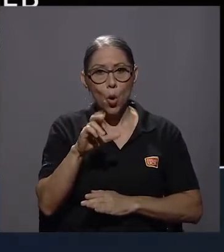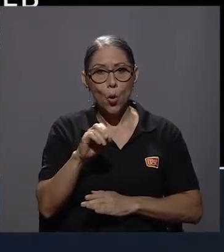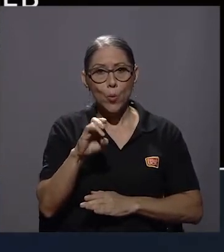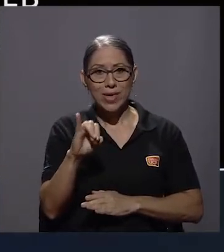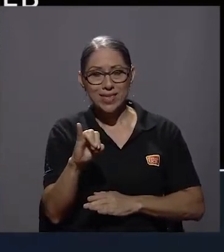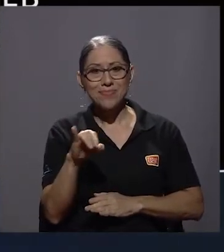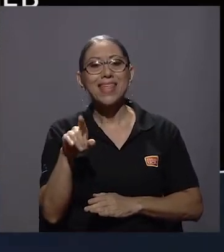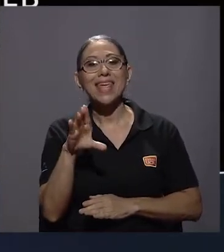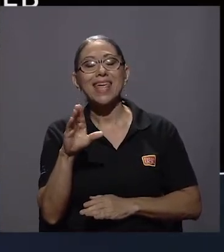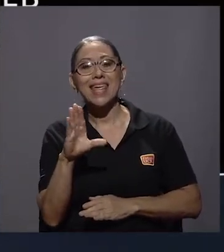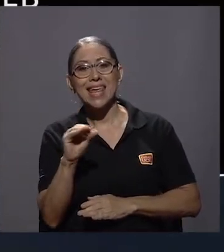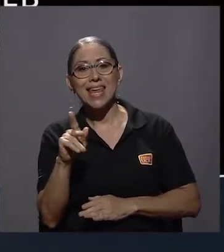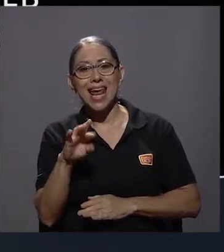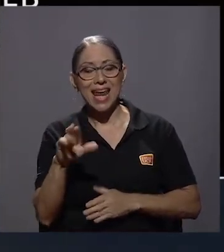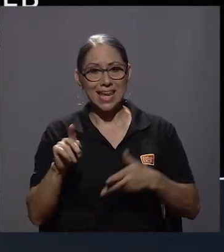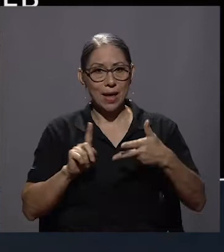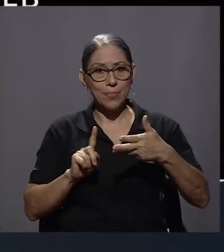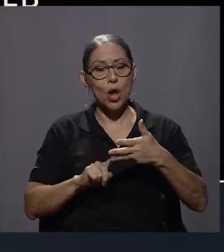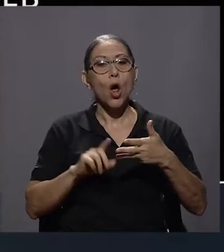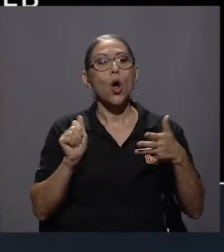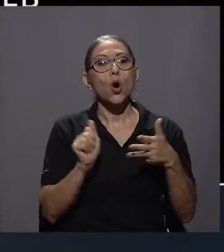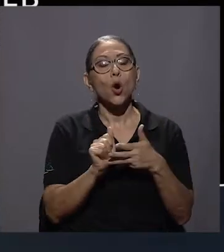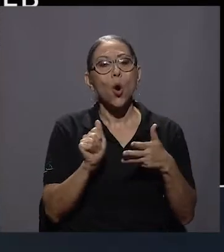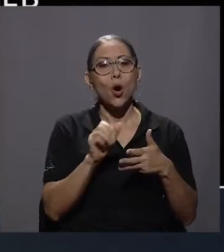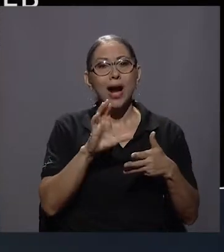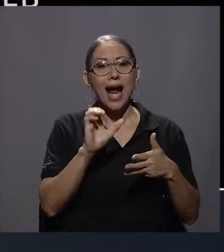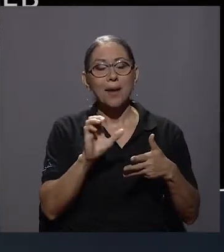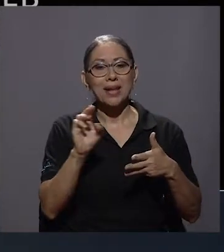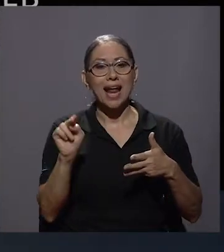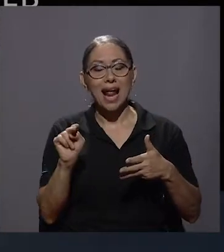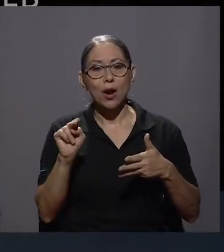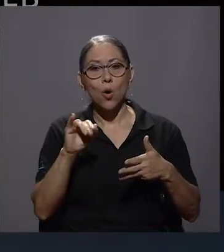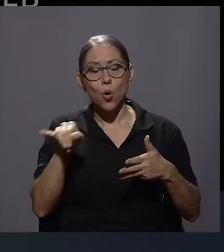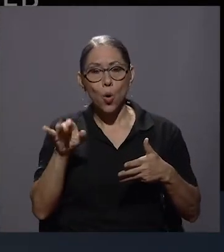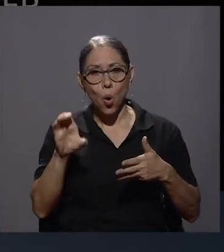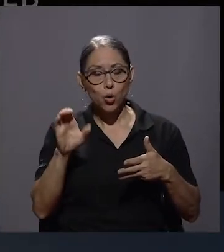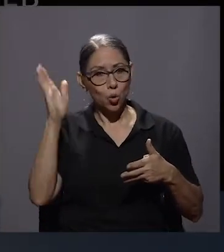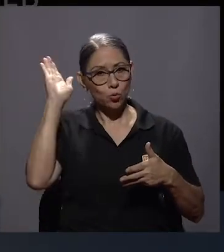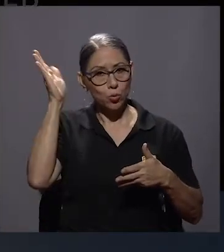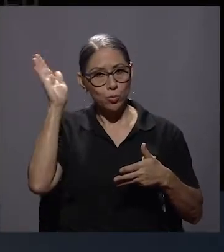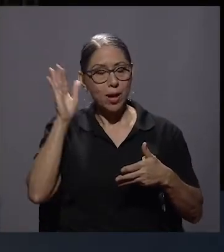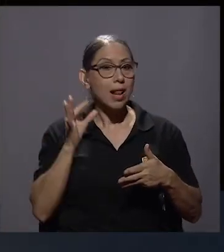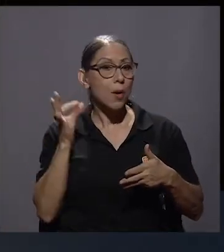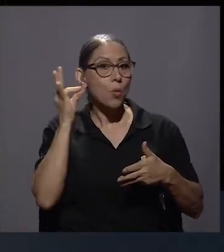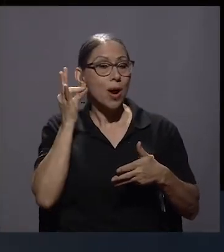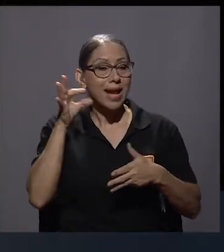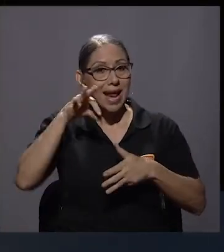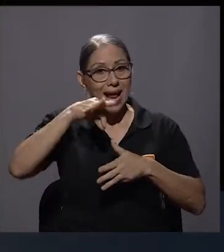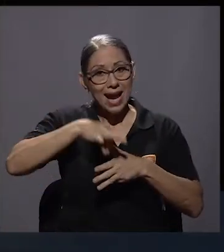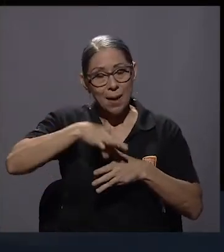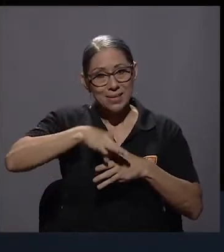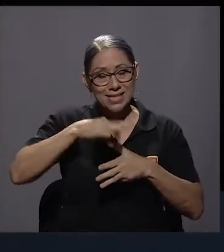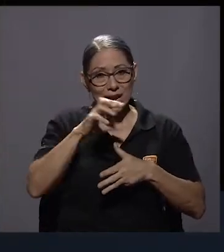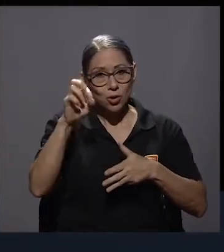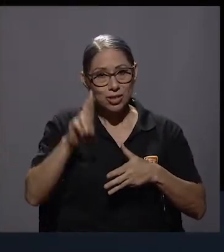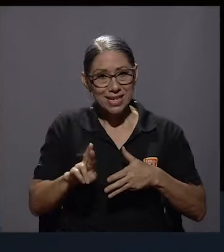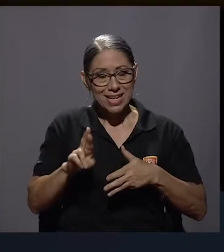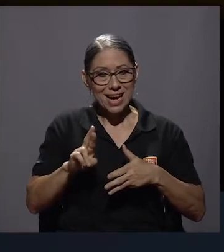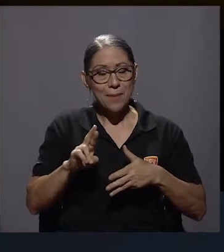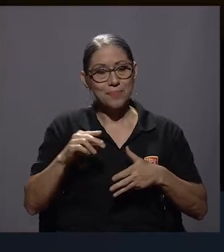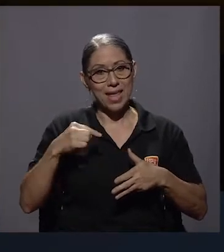y Kenia, expositora junto a Carmen Naranjo Cotto de la ponencia La Mujer Campesina en Costa Rica, en Suiza.